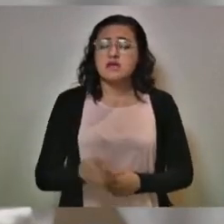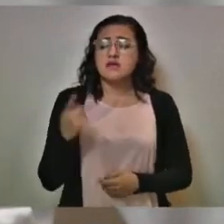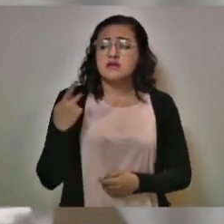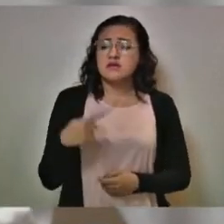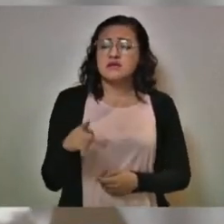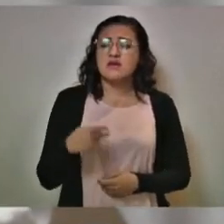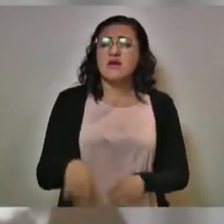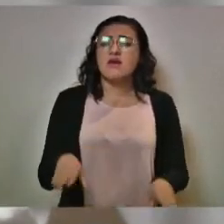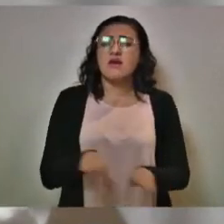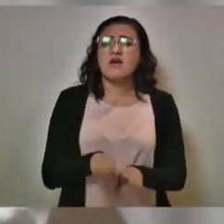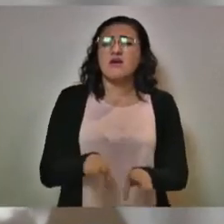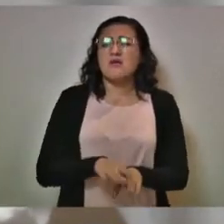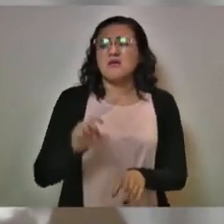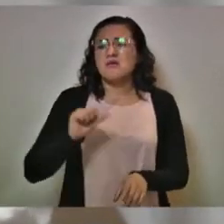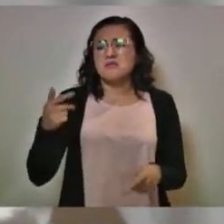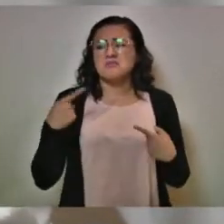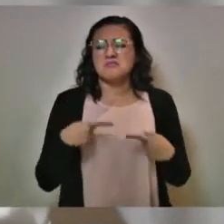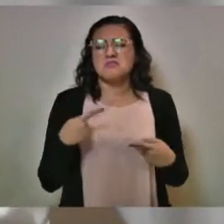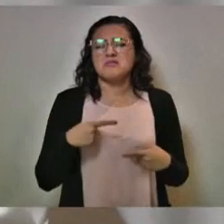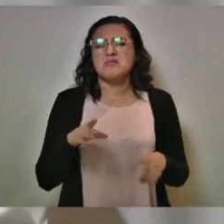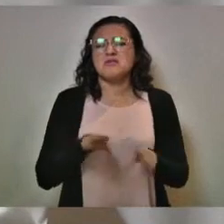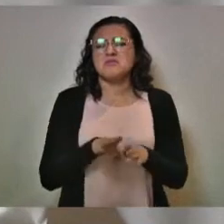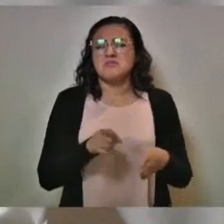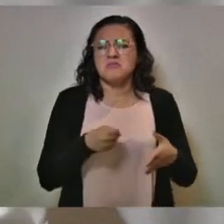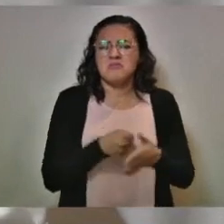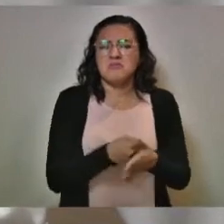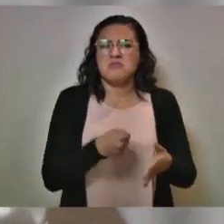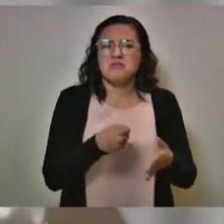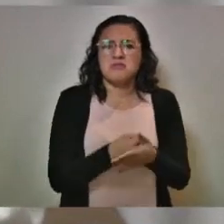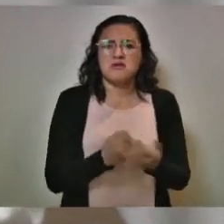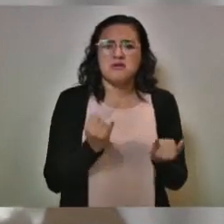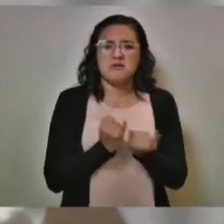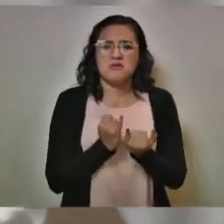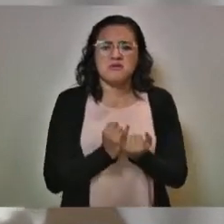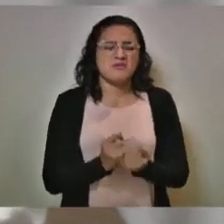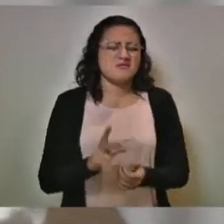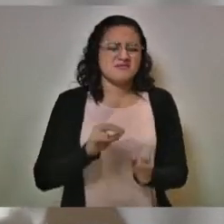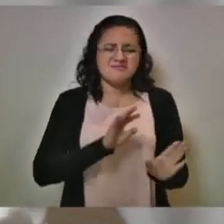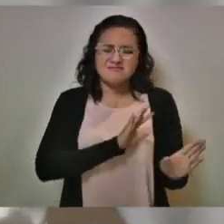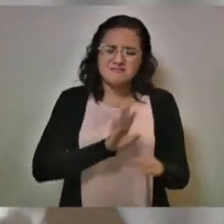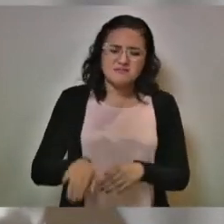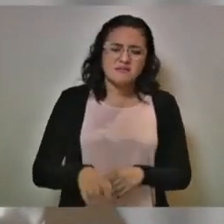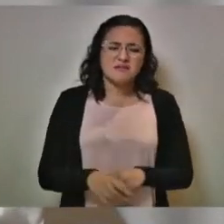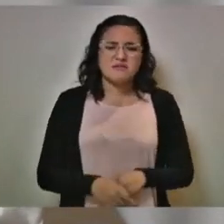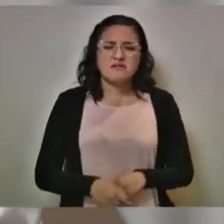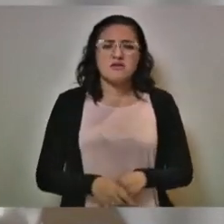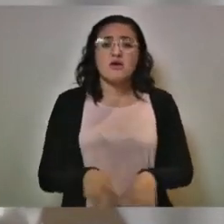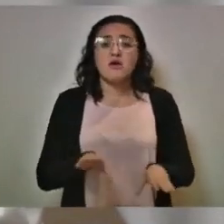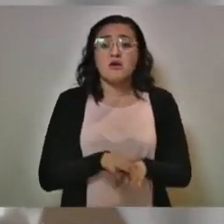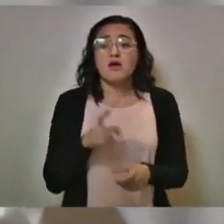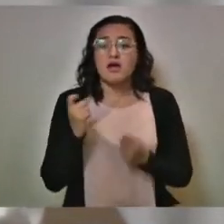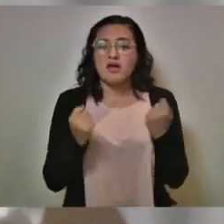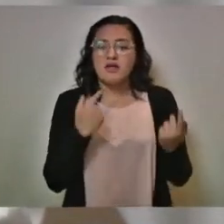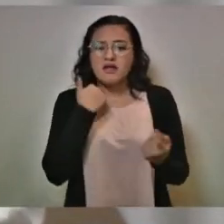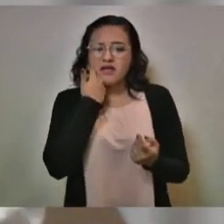frenan siempre han frenado y algunos se han beneficiado,